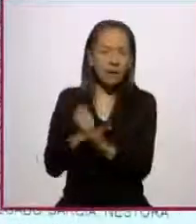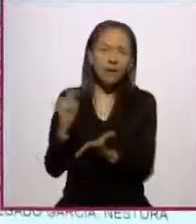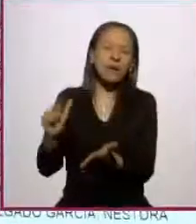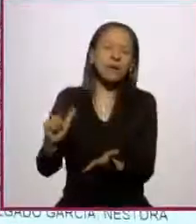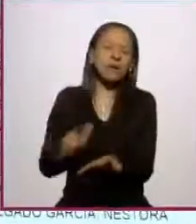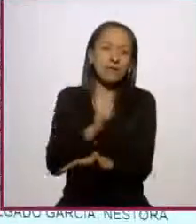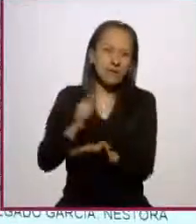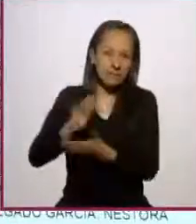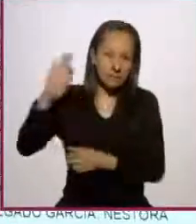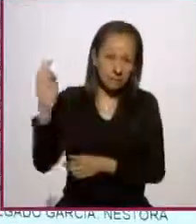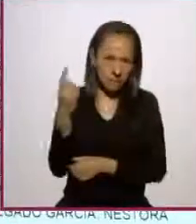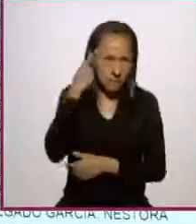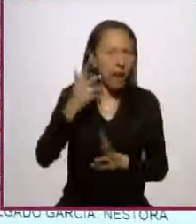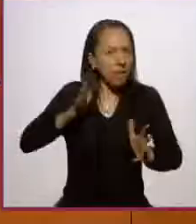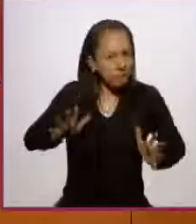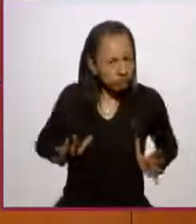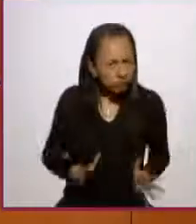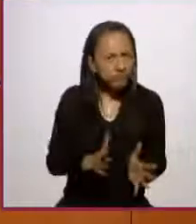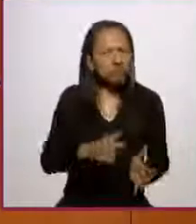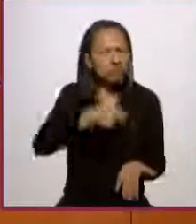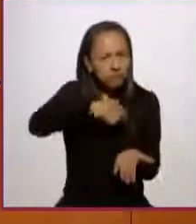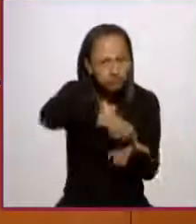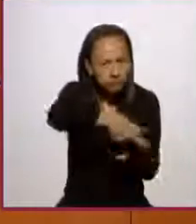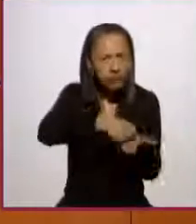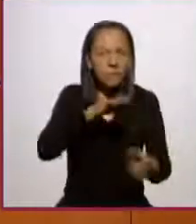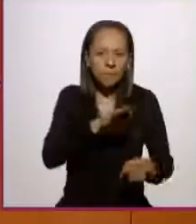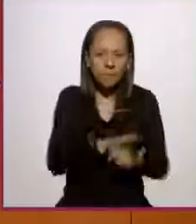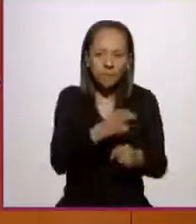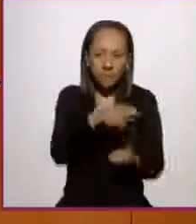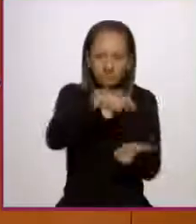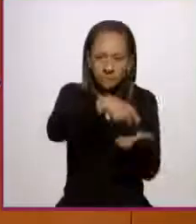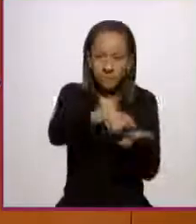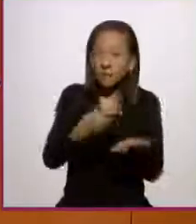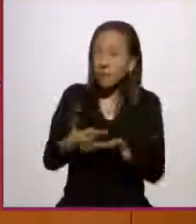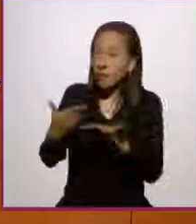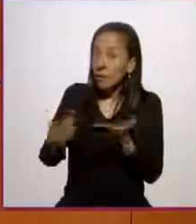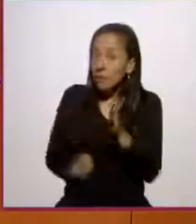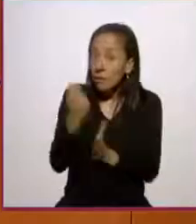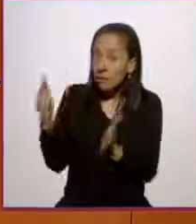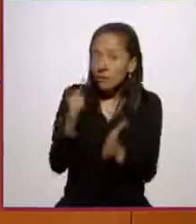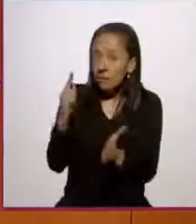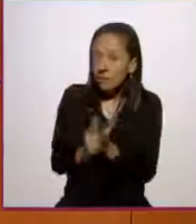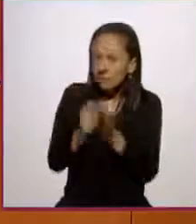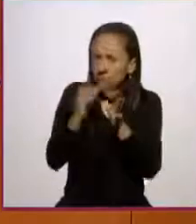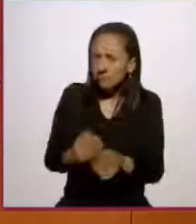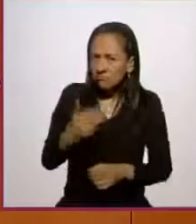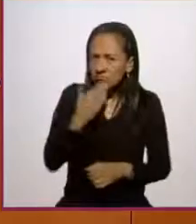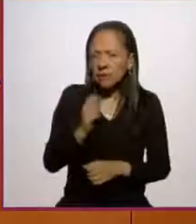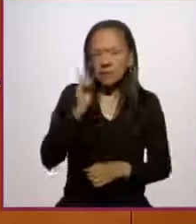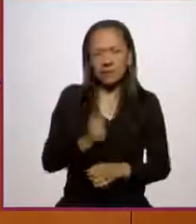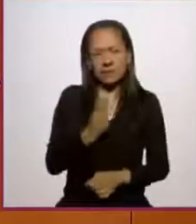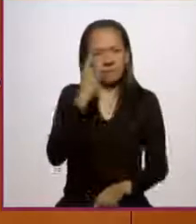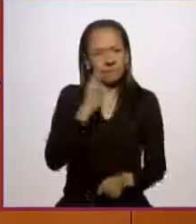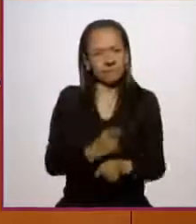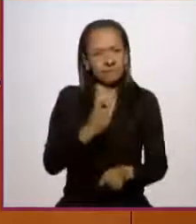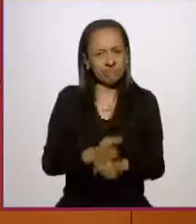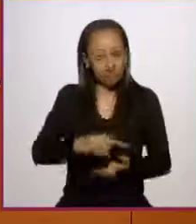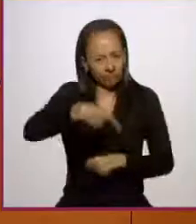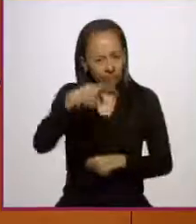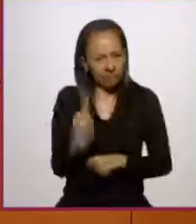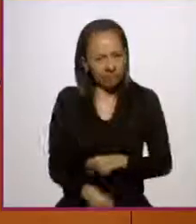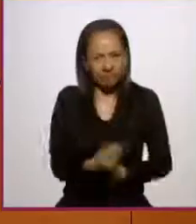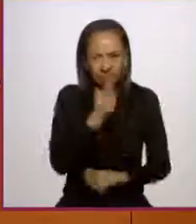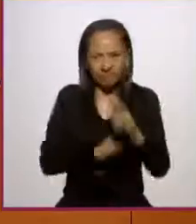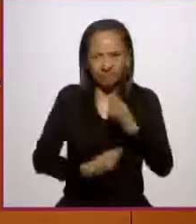fomento y protección de esta semilla. Esta ley, primero que nada, pues declara que nuestro patrimonio alimentario, que es el maíz,